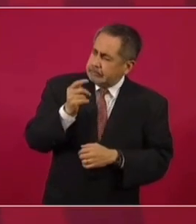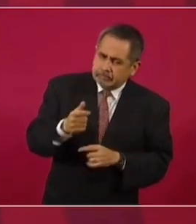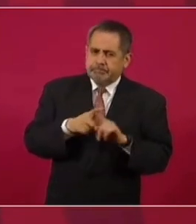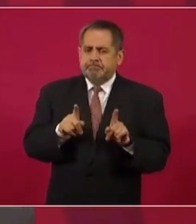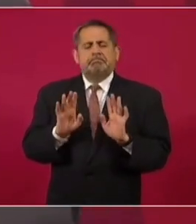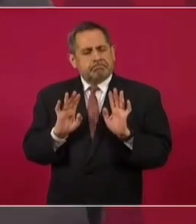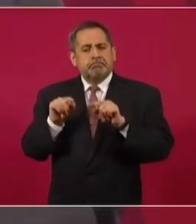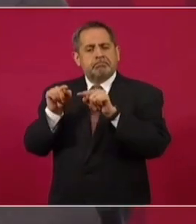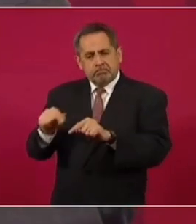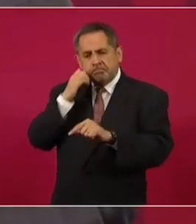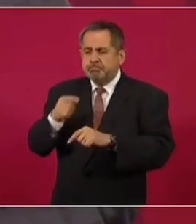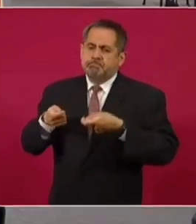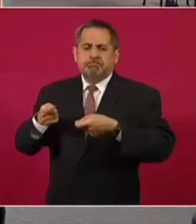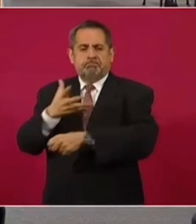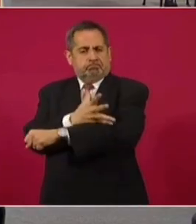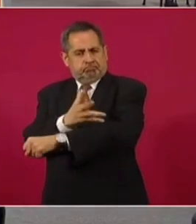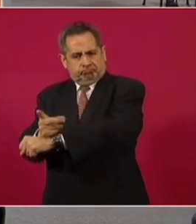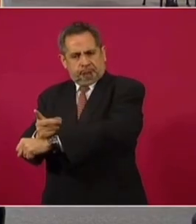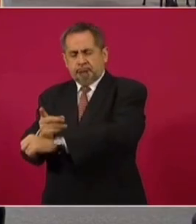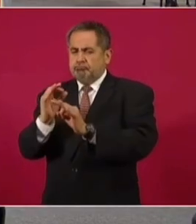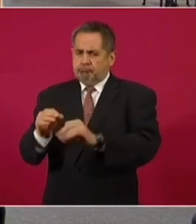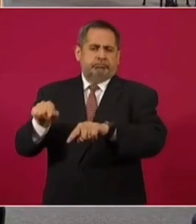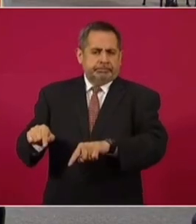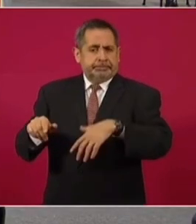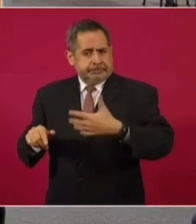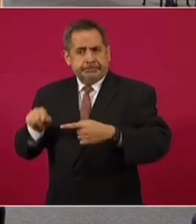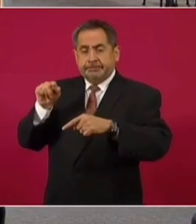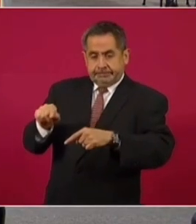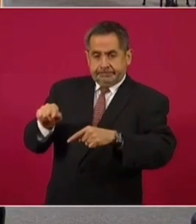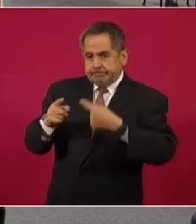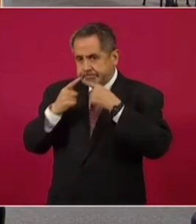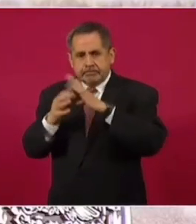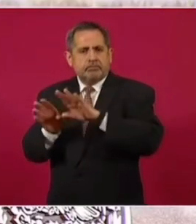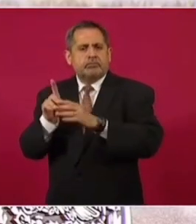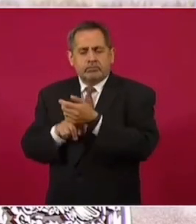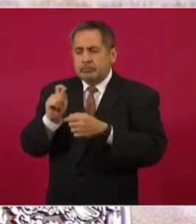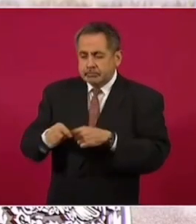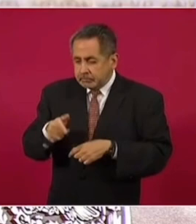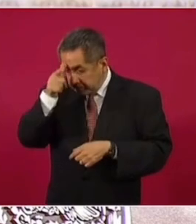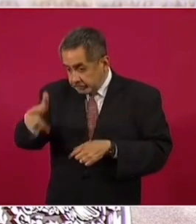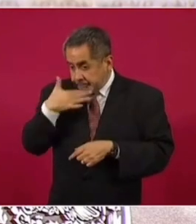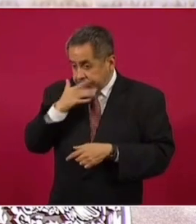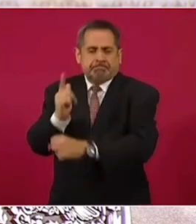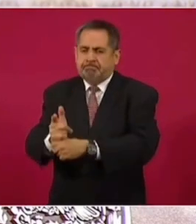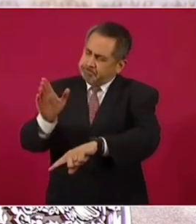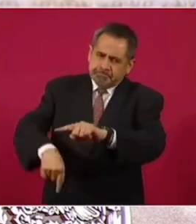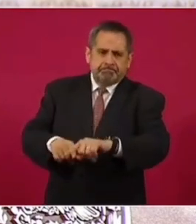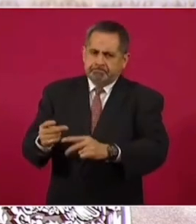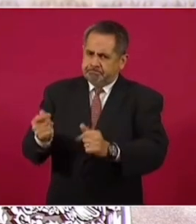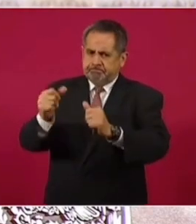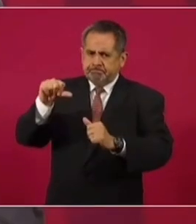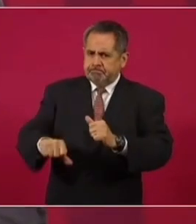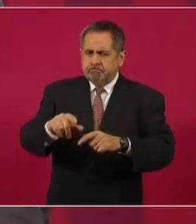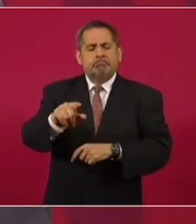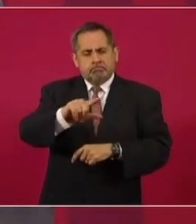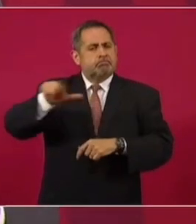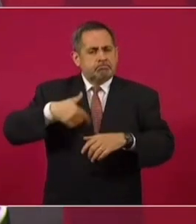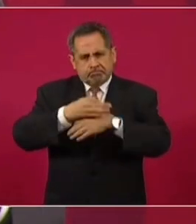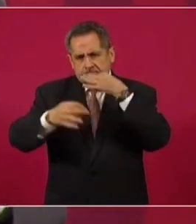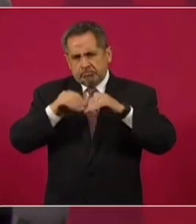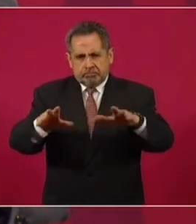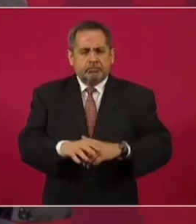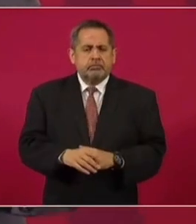queremos que se maneje con honestidad y donde se advierte que hay corrupción se actúa de inmediato y vamos a informarles sobre